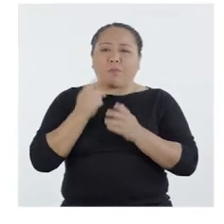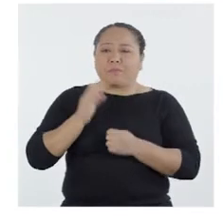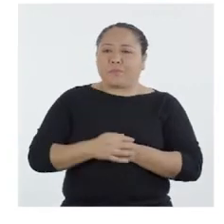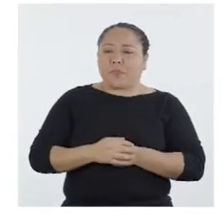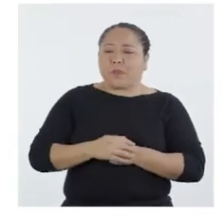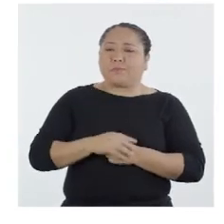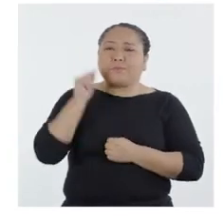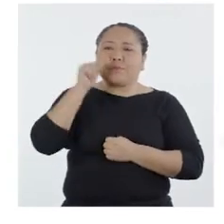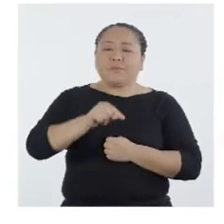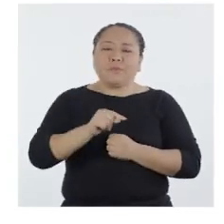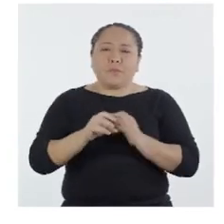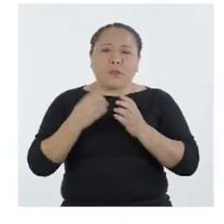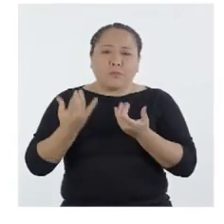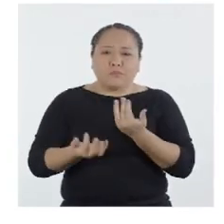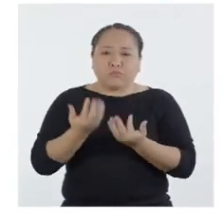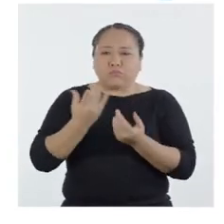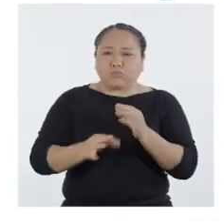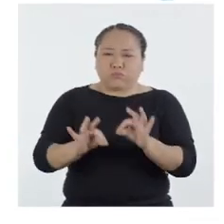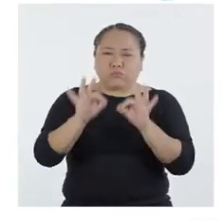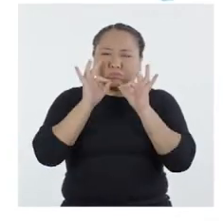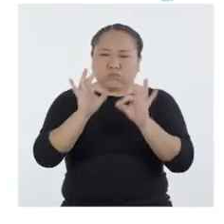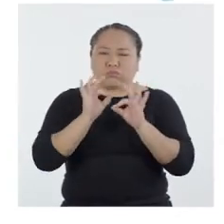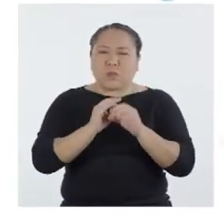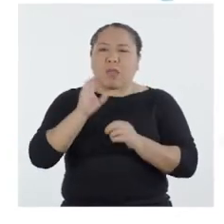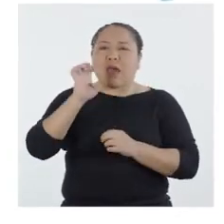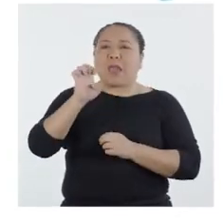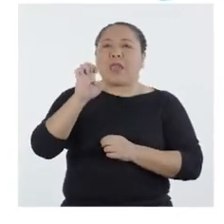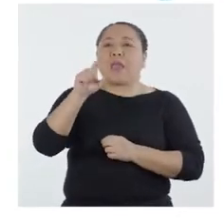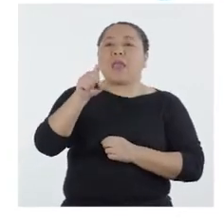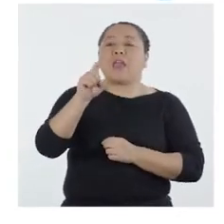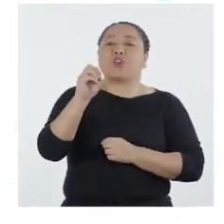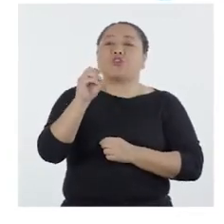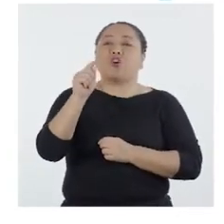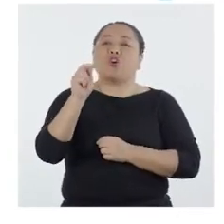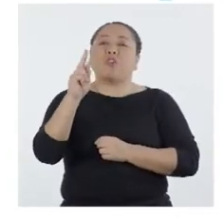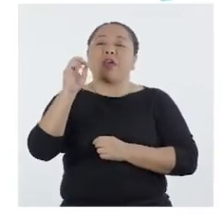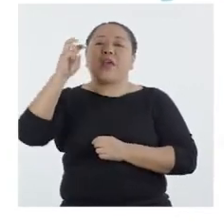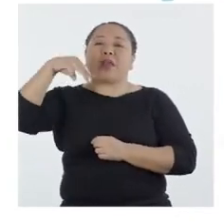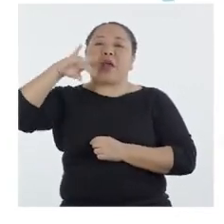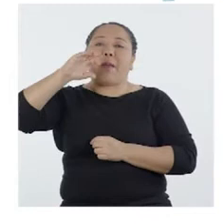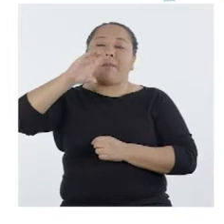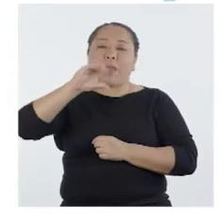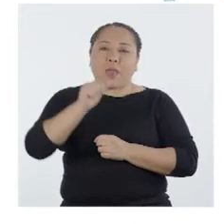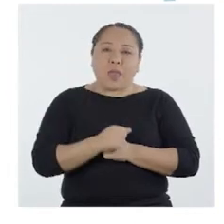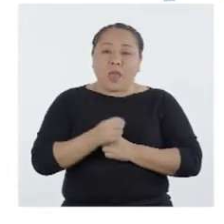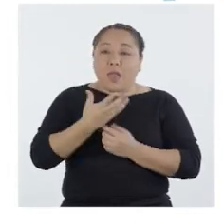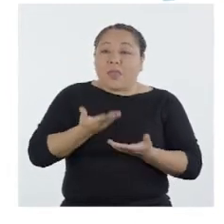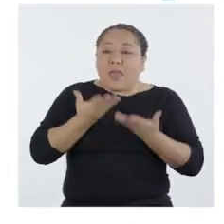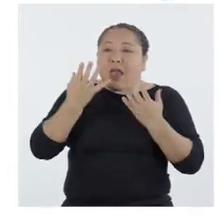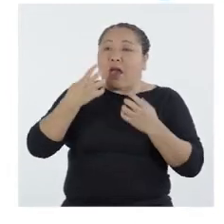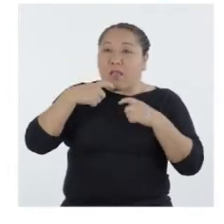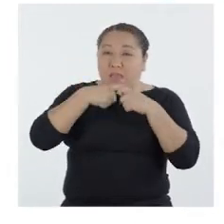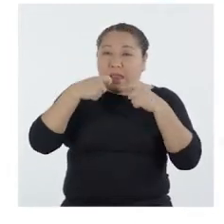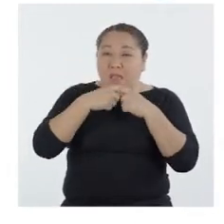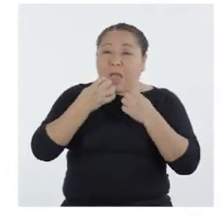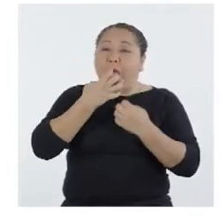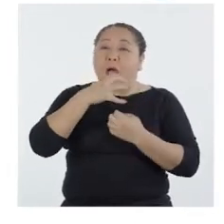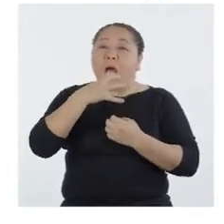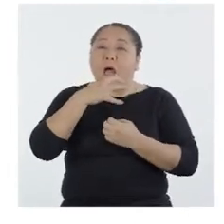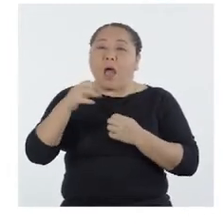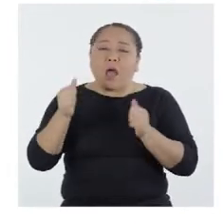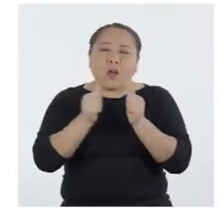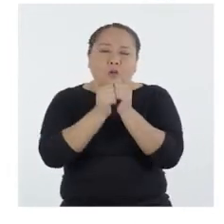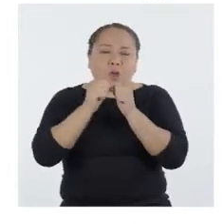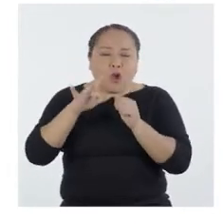reacción de oxidación altamente exotérmica que desprende energía en forma de calor, a veces